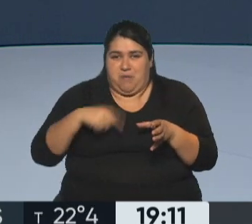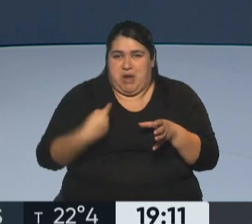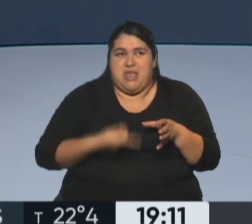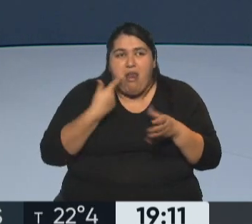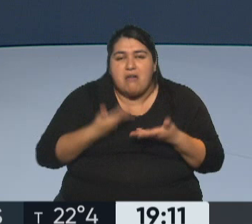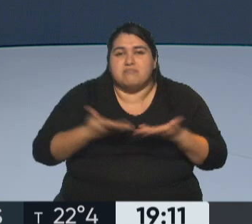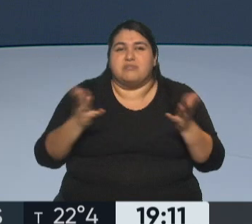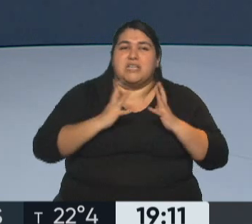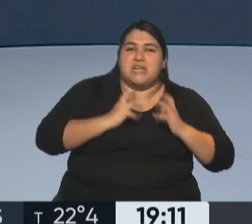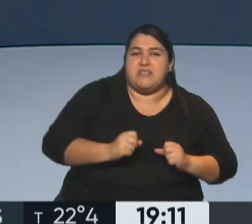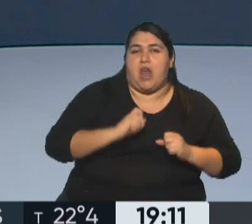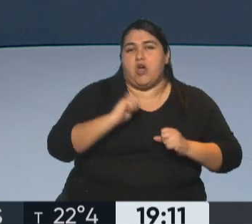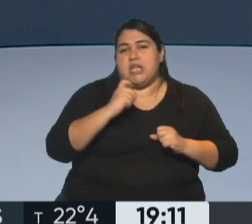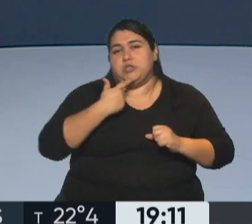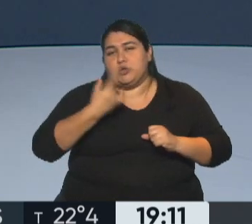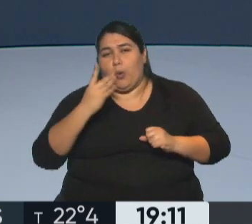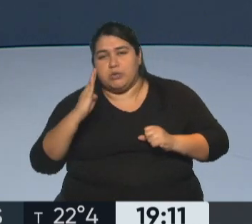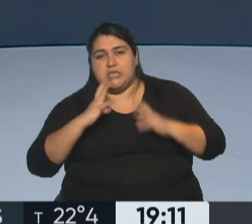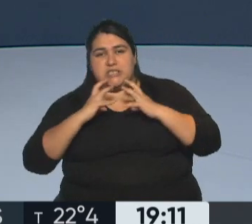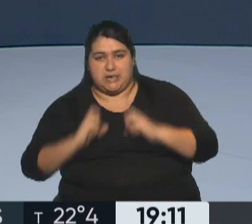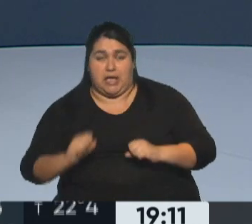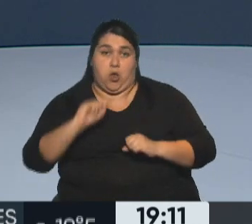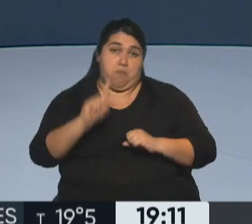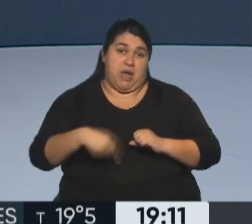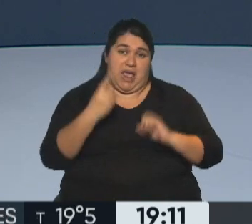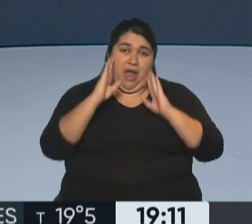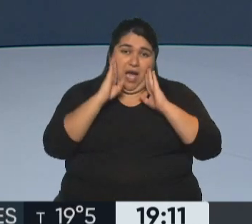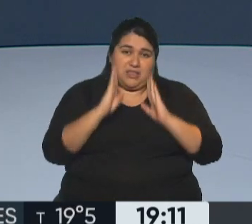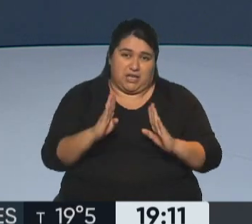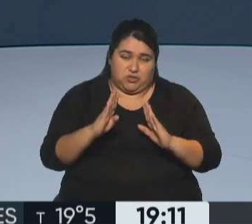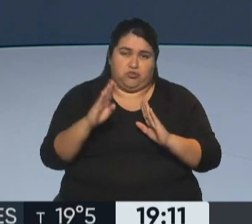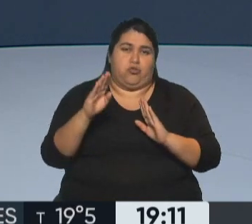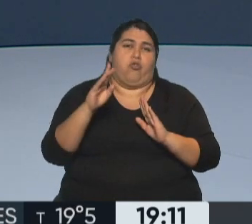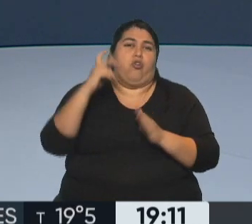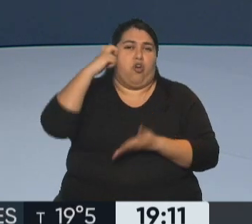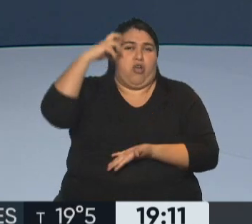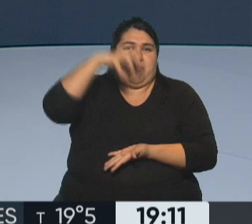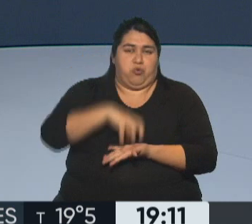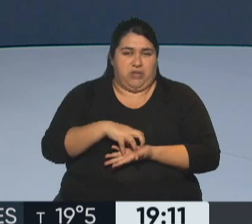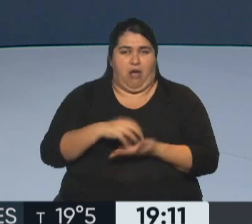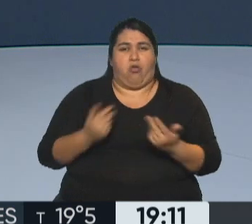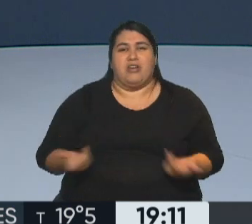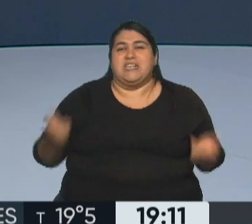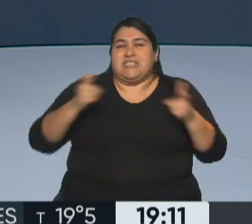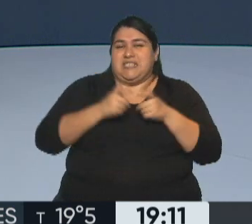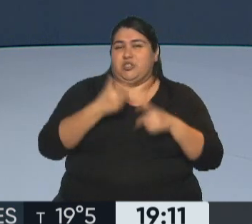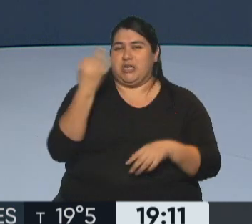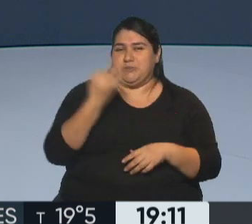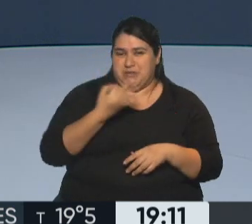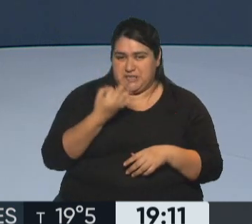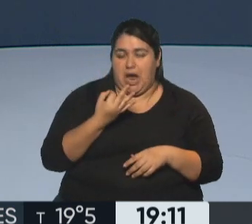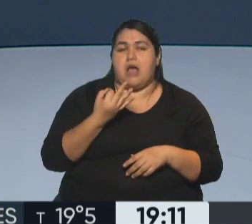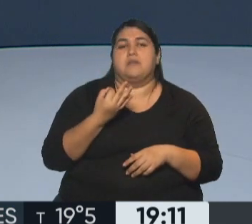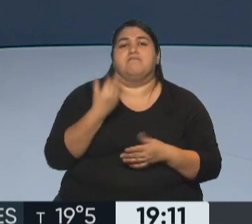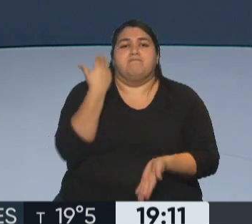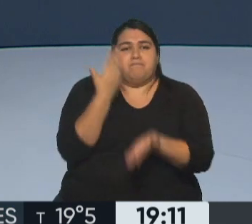subsecretarios, el martes será un día para estar atentos a la Cámara de Diputados, la sesión especial en la cual va a presentar la renuncia,